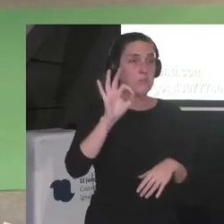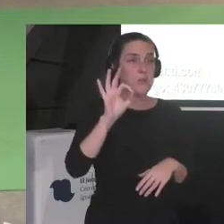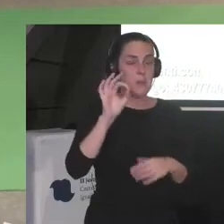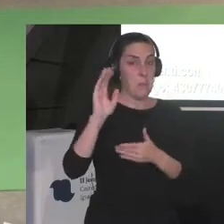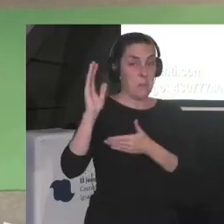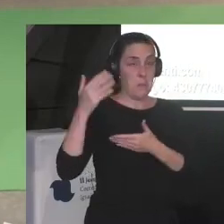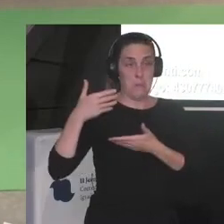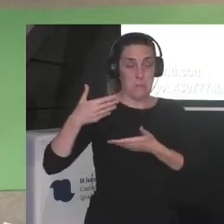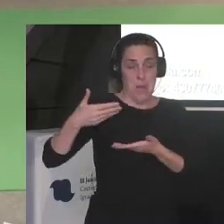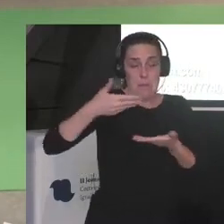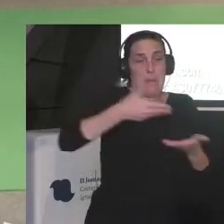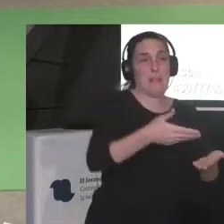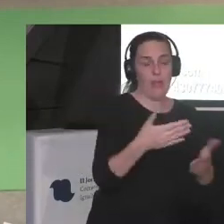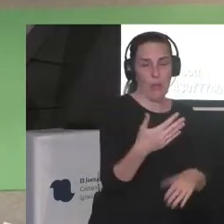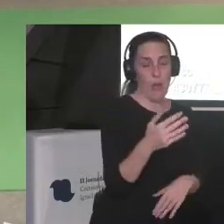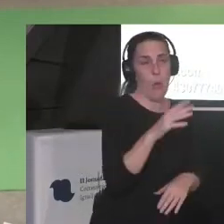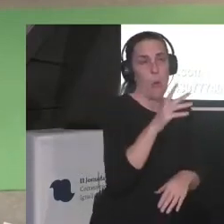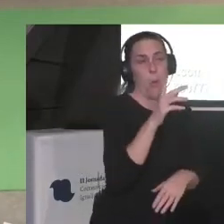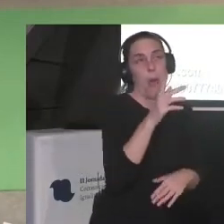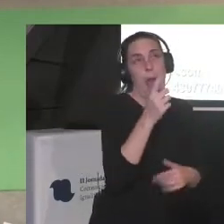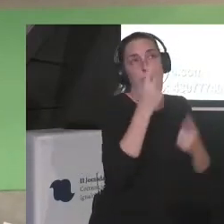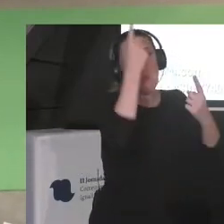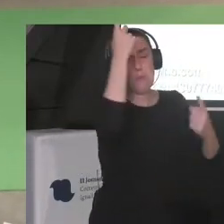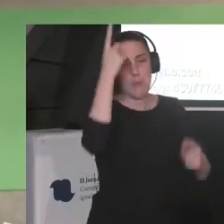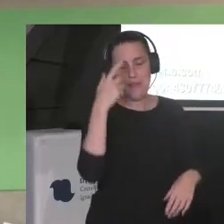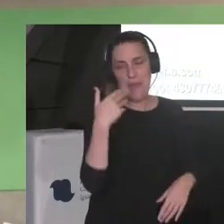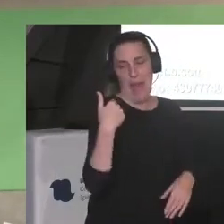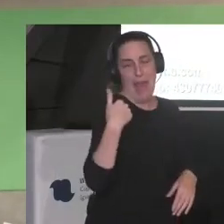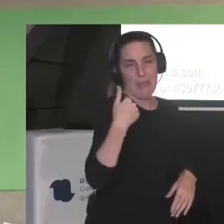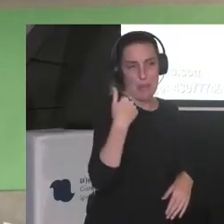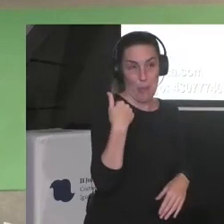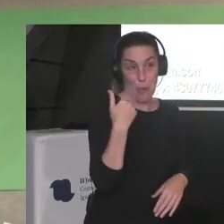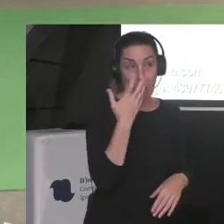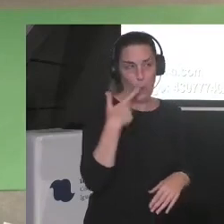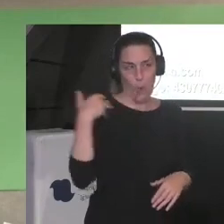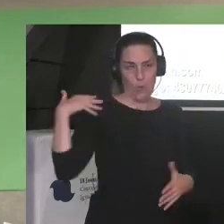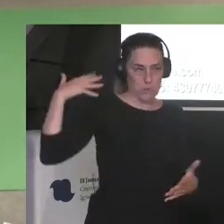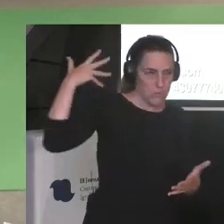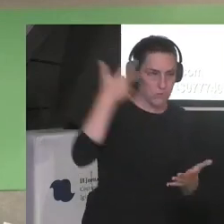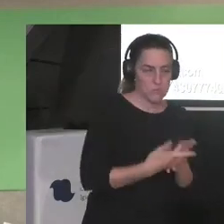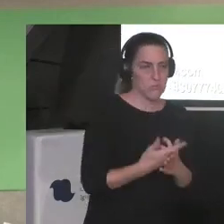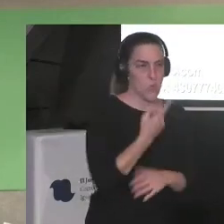alguna vez hace poco para el tiempo que les conozco la verdad